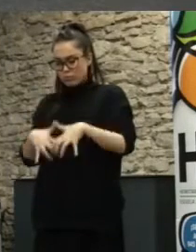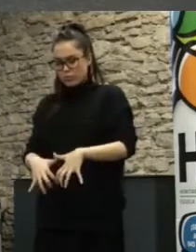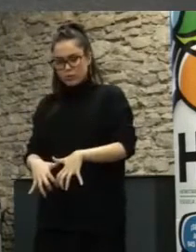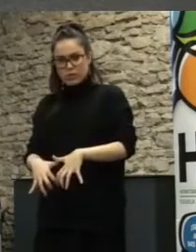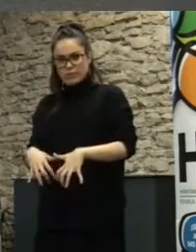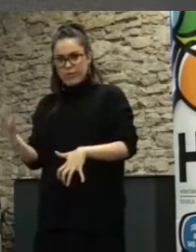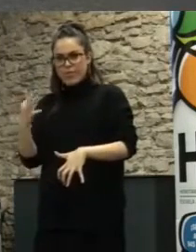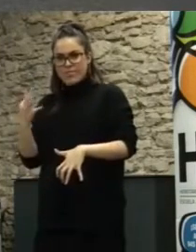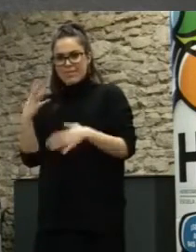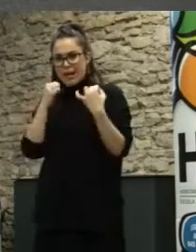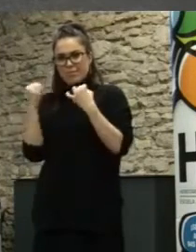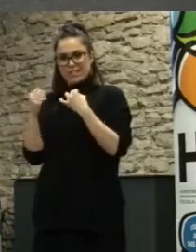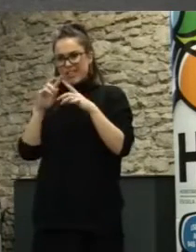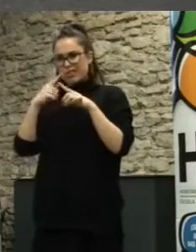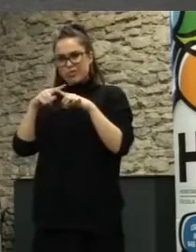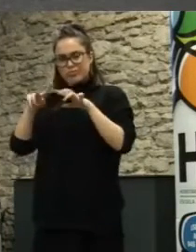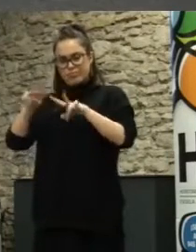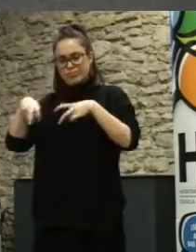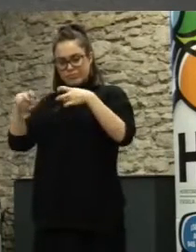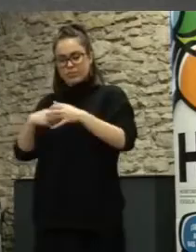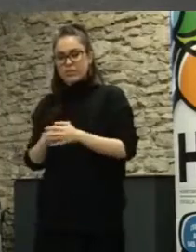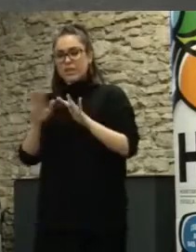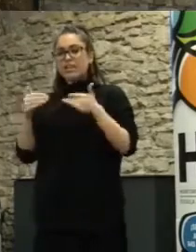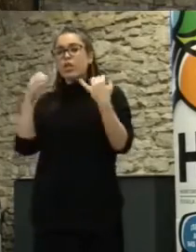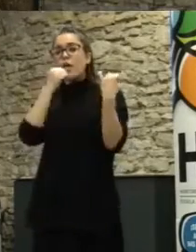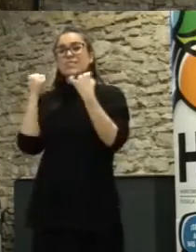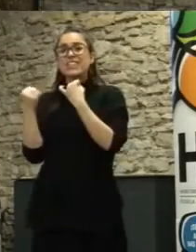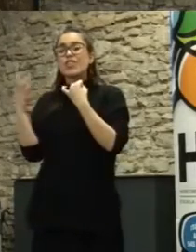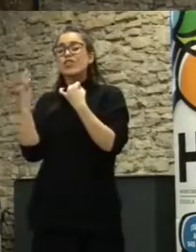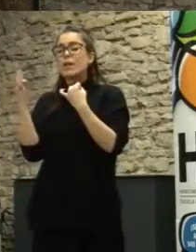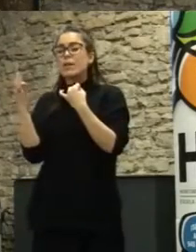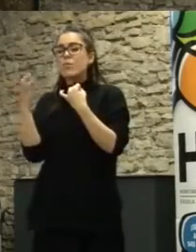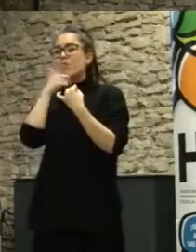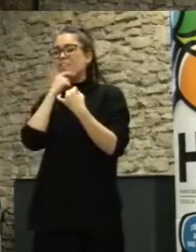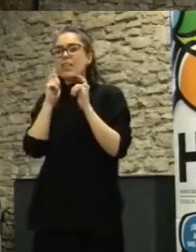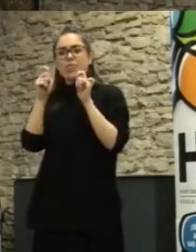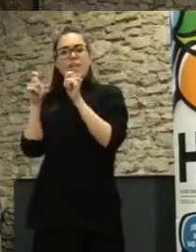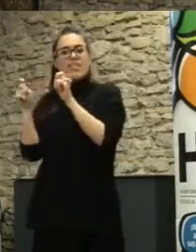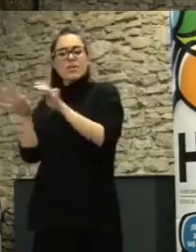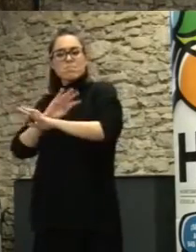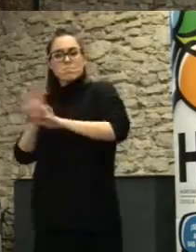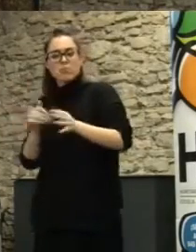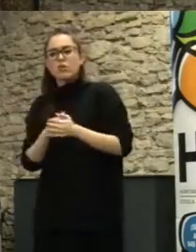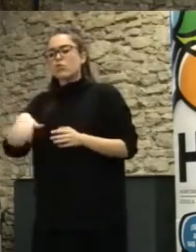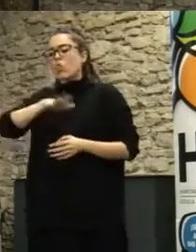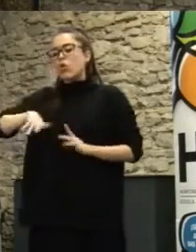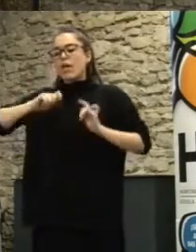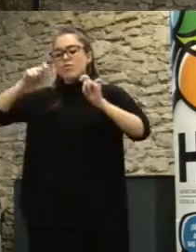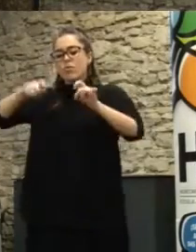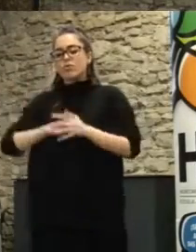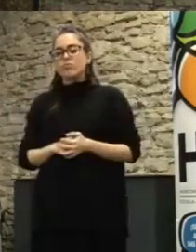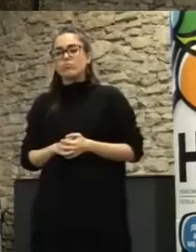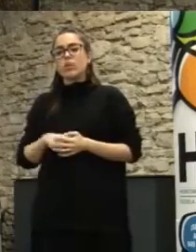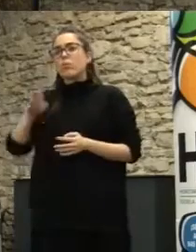ámbito de la administración y en el segundo caso las administraciones son facilitadores ponemos los medios los espacios vosotros